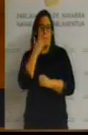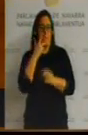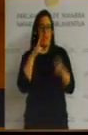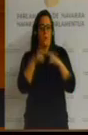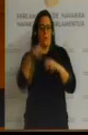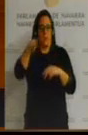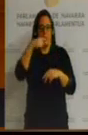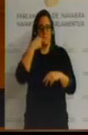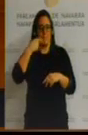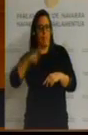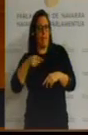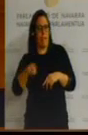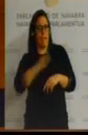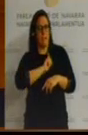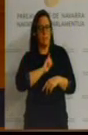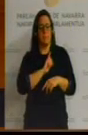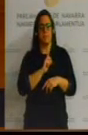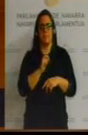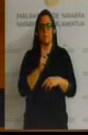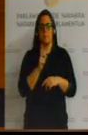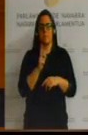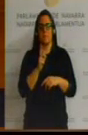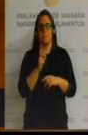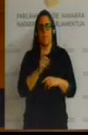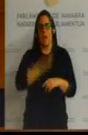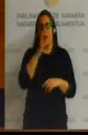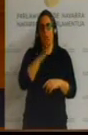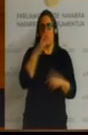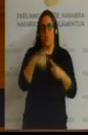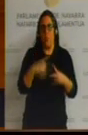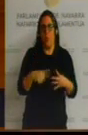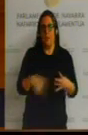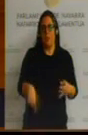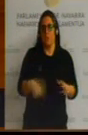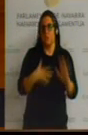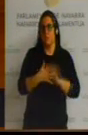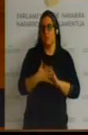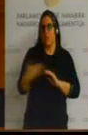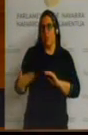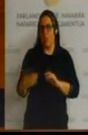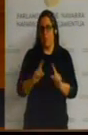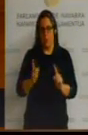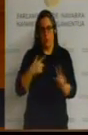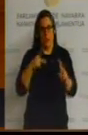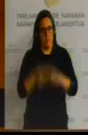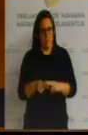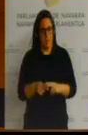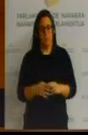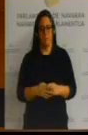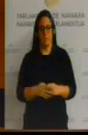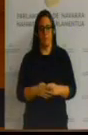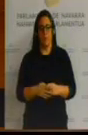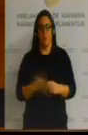y con ello intentar quitar valor a los argumentos que estemos dando desde UPN. Por lo tanto, cuatro